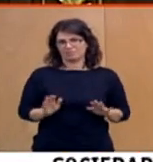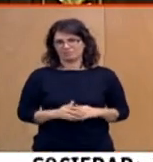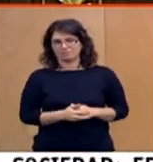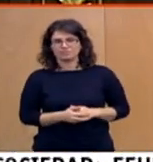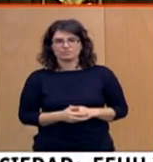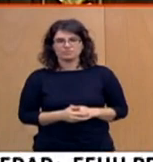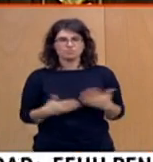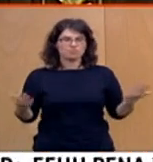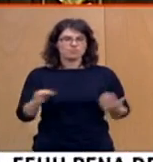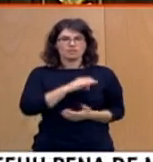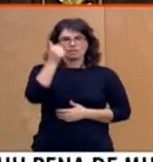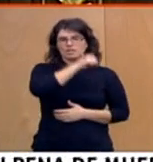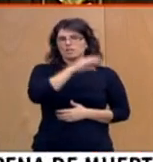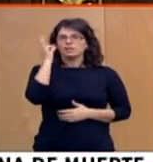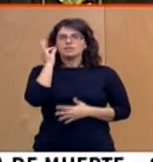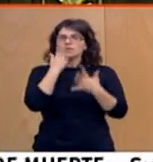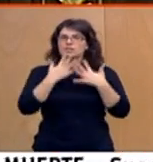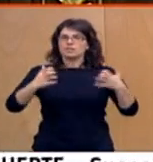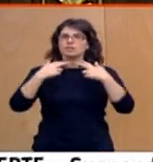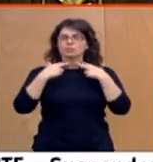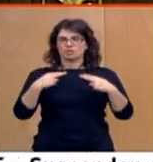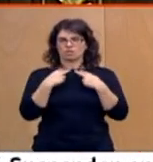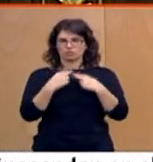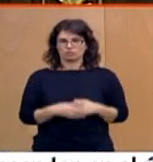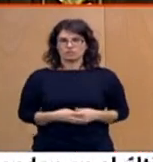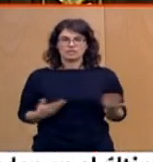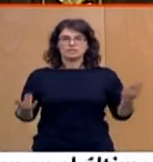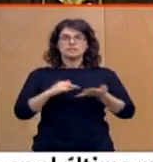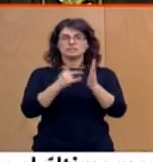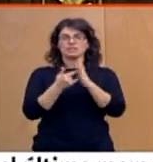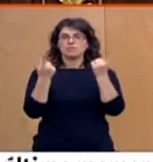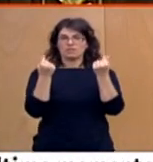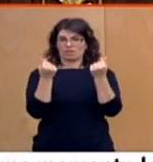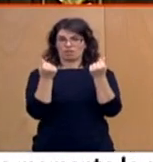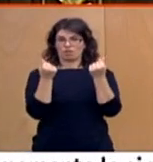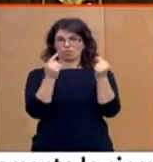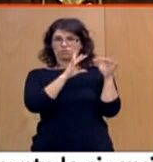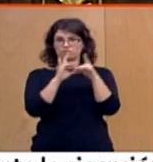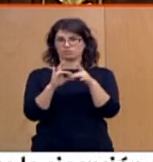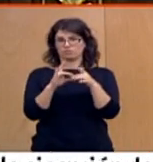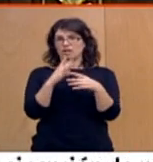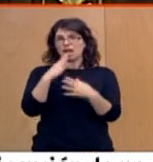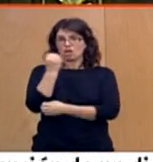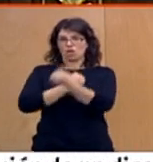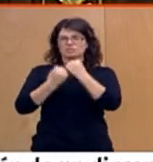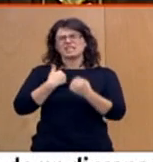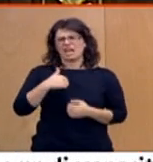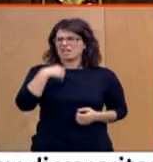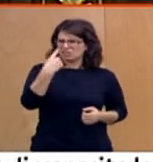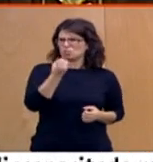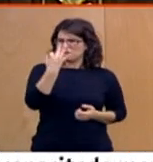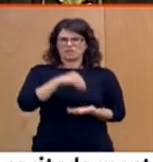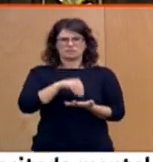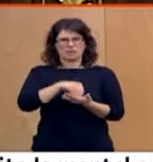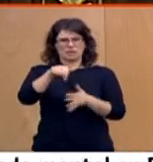diputados, el sistema financiero es a la economía, ya lo he repetido alguna que otra vez en esta Cámara, como el